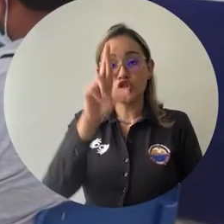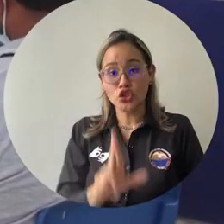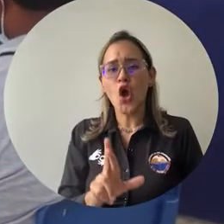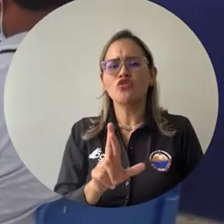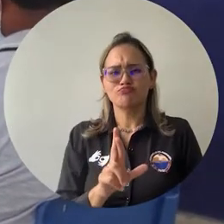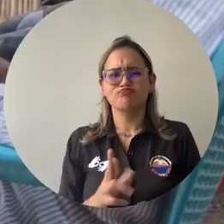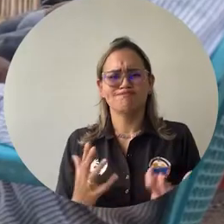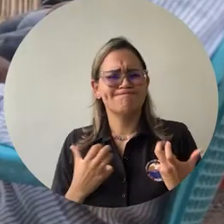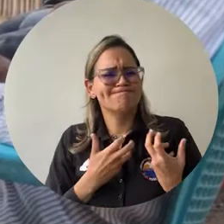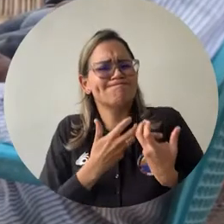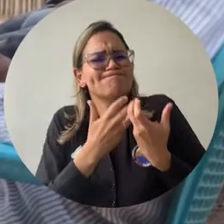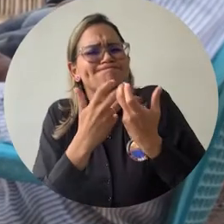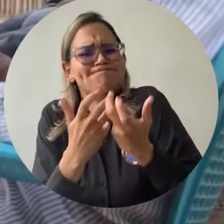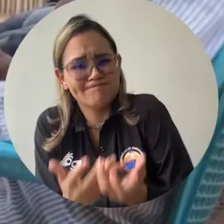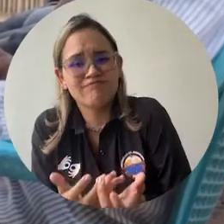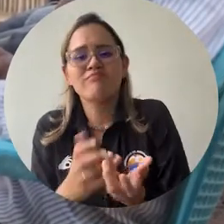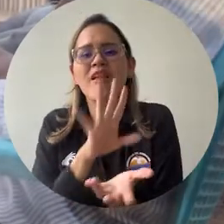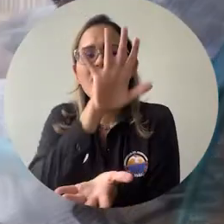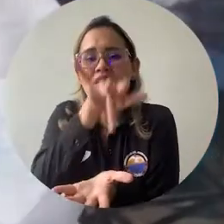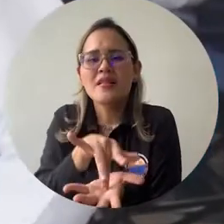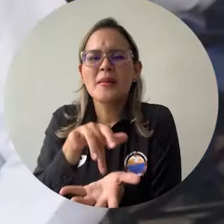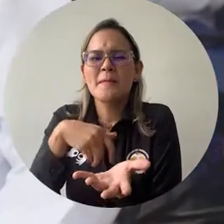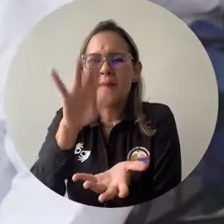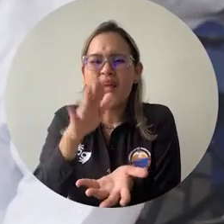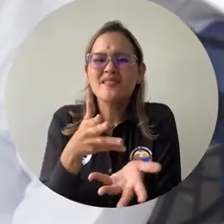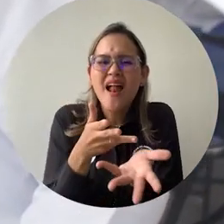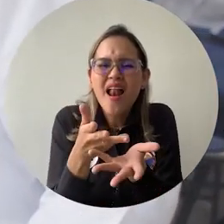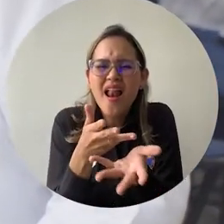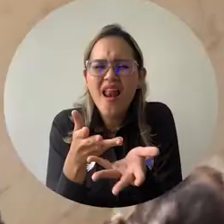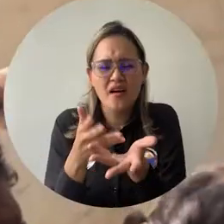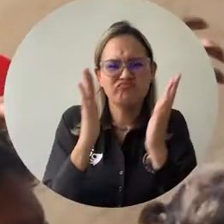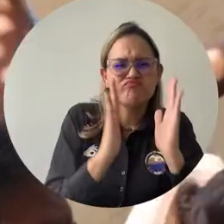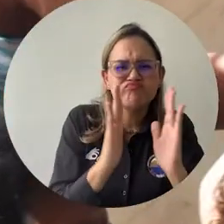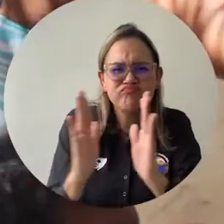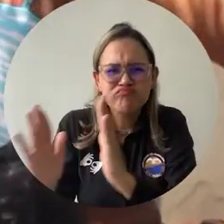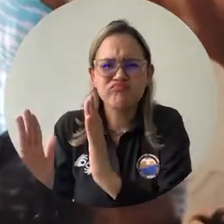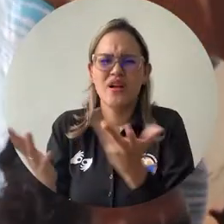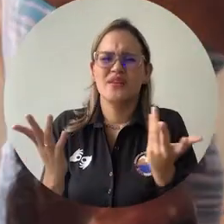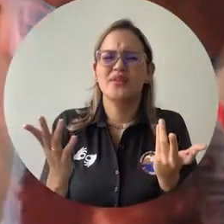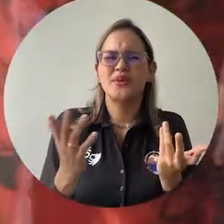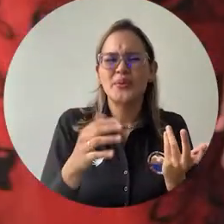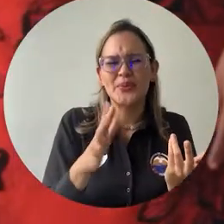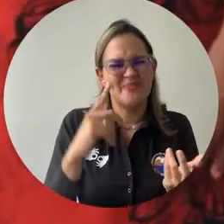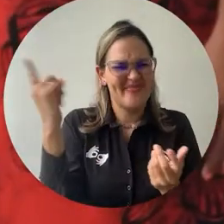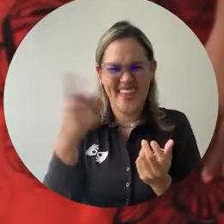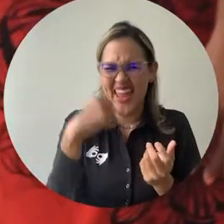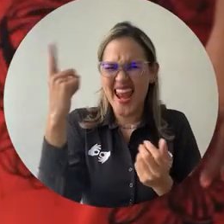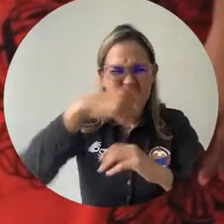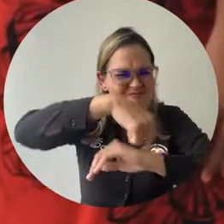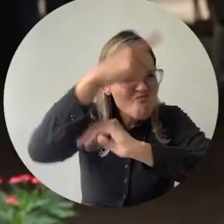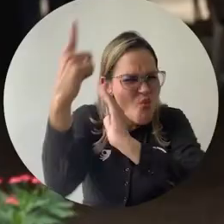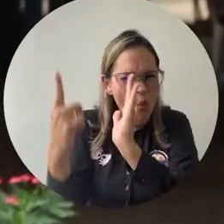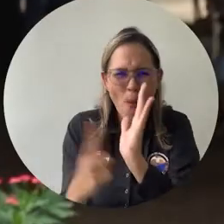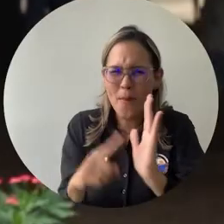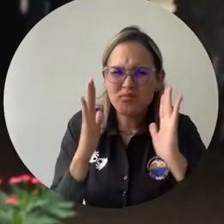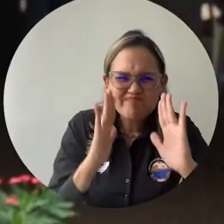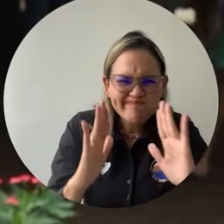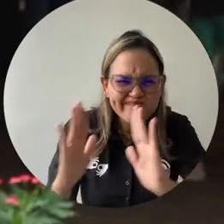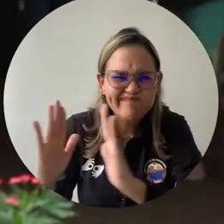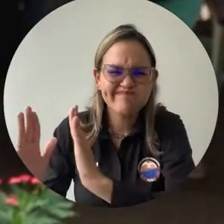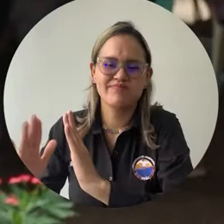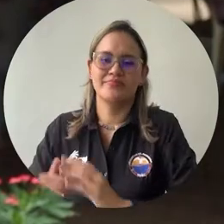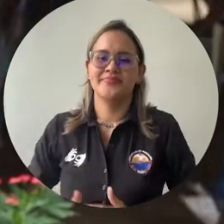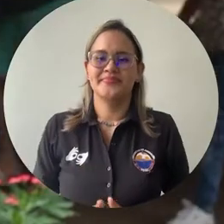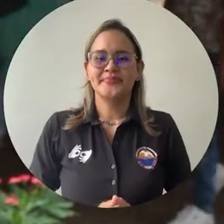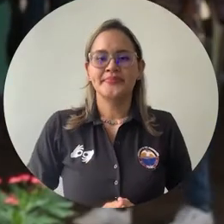de Estudios Superiores para brindar una jornada de atención integral a comunidades ubicadas en municipios de Santa Ana y Guamal. Entendemos que